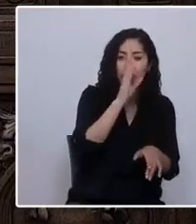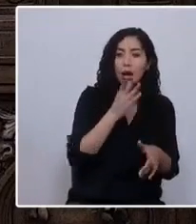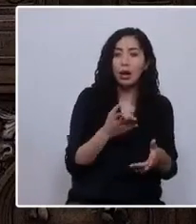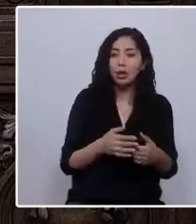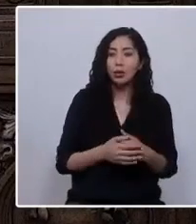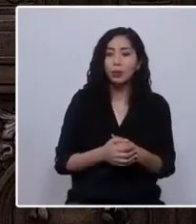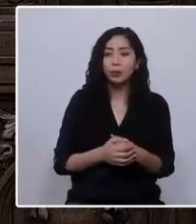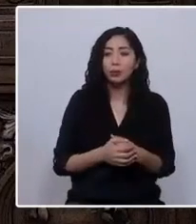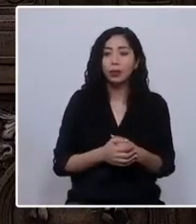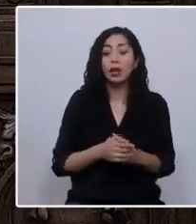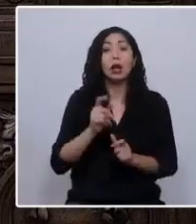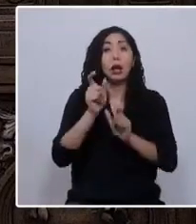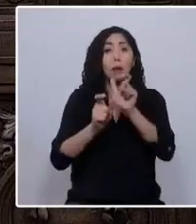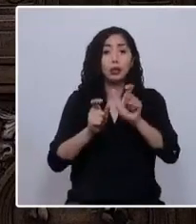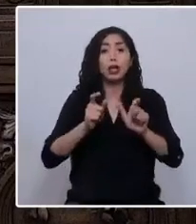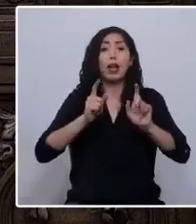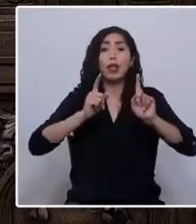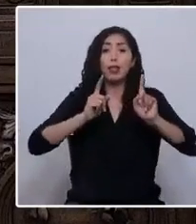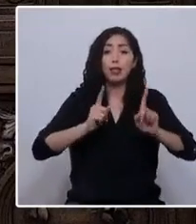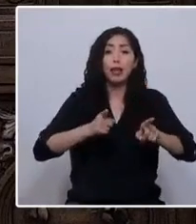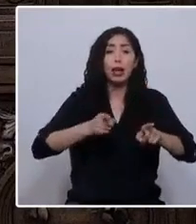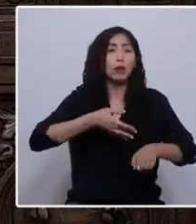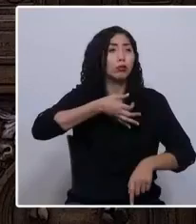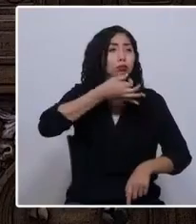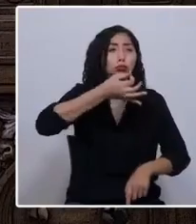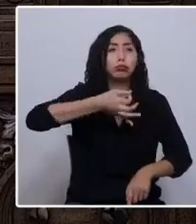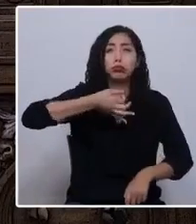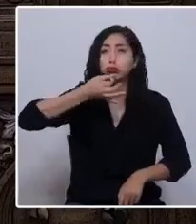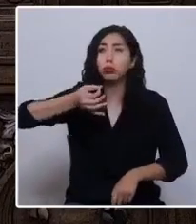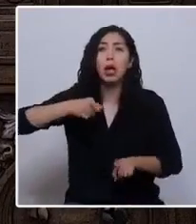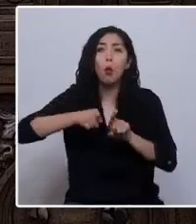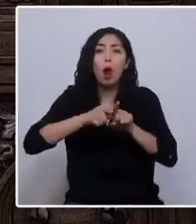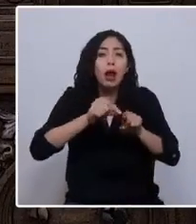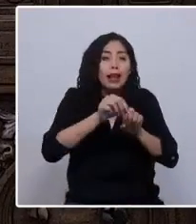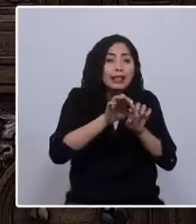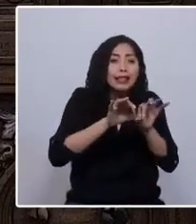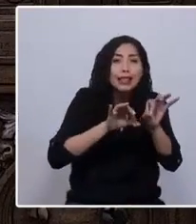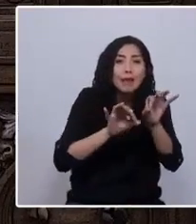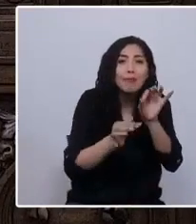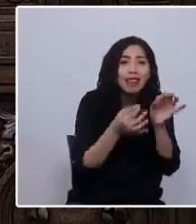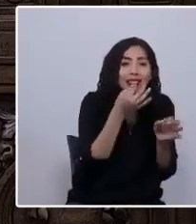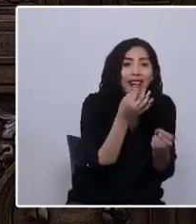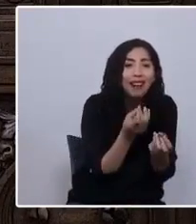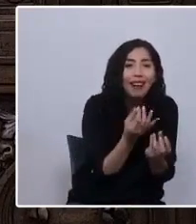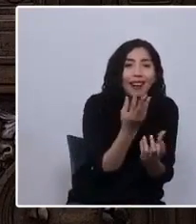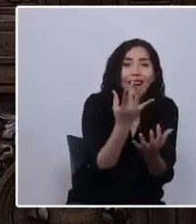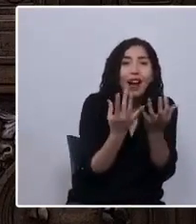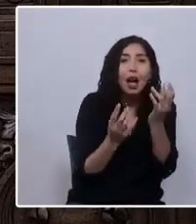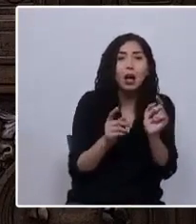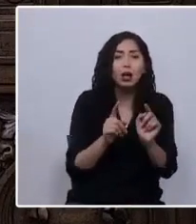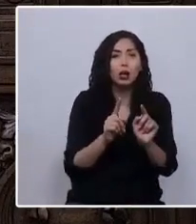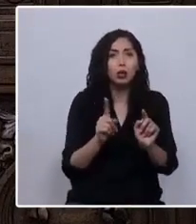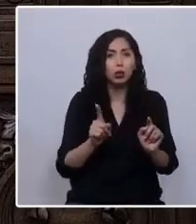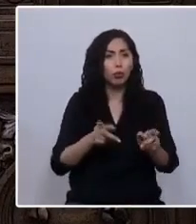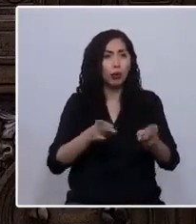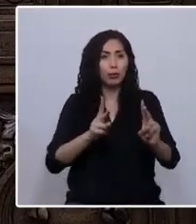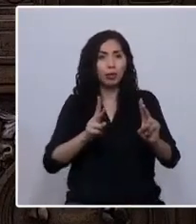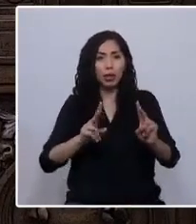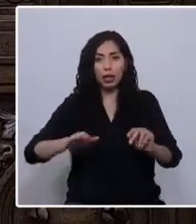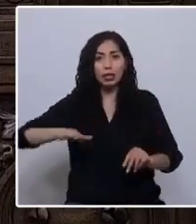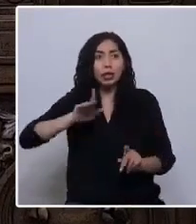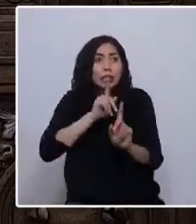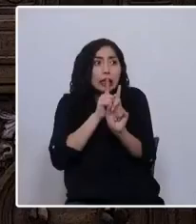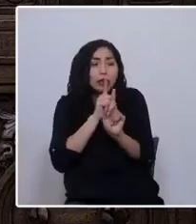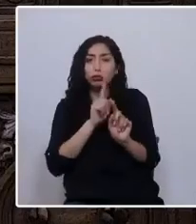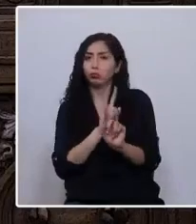La gente debería pensar en sus palabras como si fueran semillas. Deberían plantarlas y luego permitirles crecer en silencio.